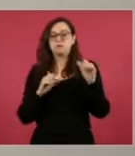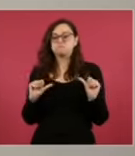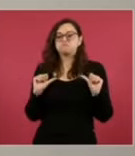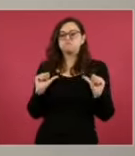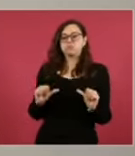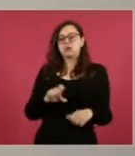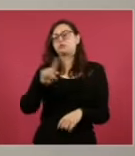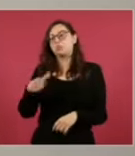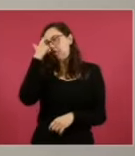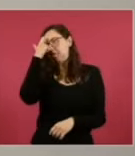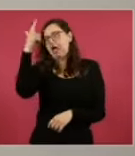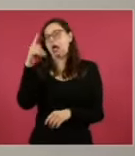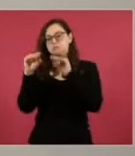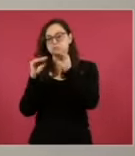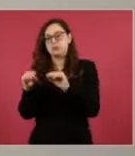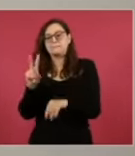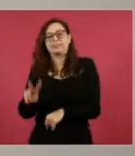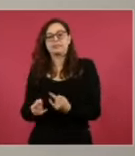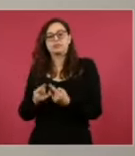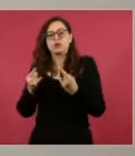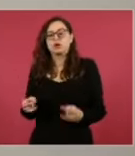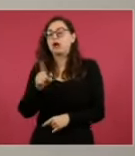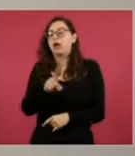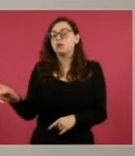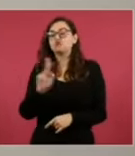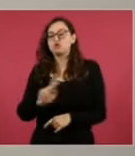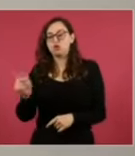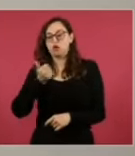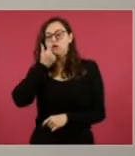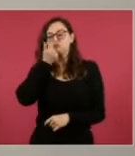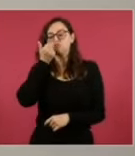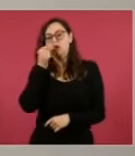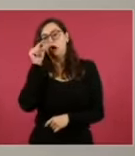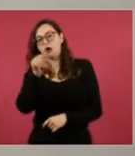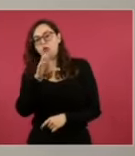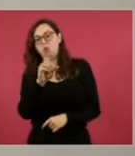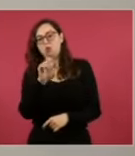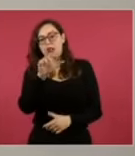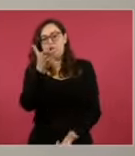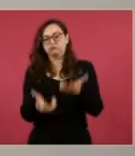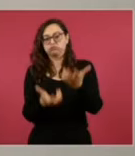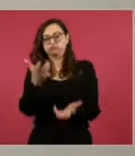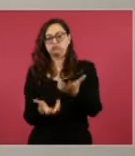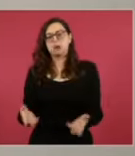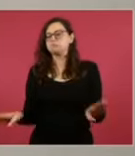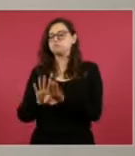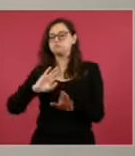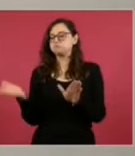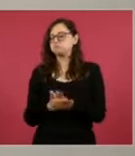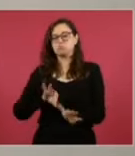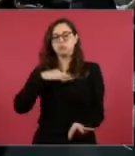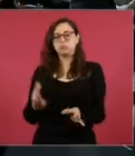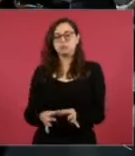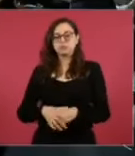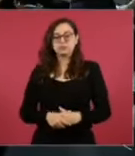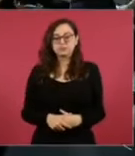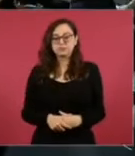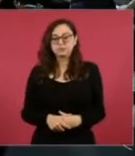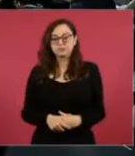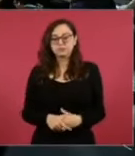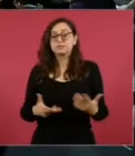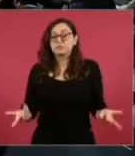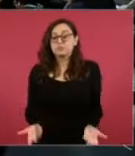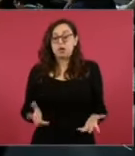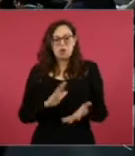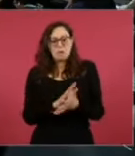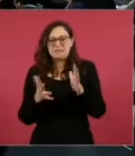inventar la supuesta verdad histórica que señalaba que todos los estudiantes habían sido incinerados en el basureo de Cocula, para así concluir el caso y cerrarlo definitivamente. El proyecto